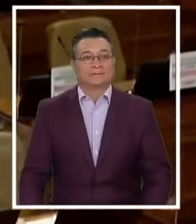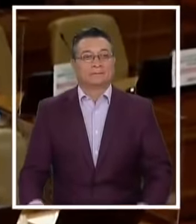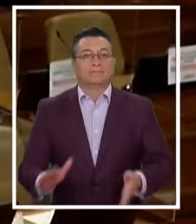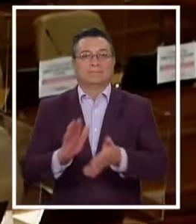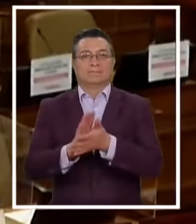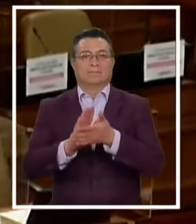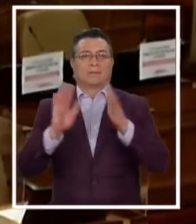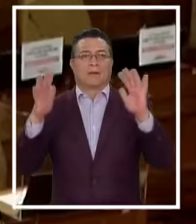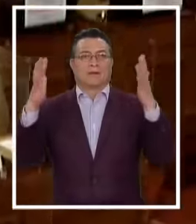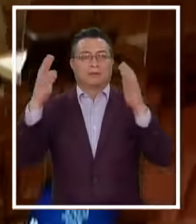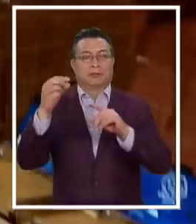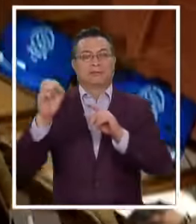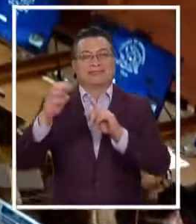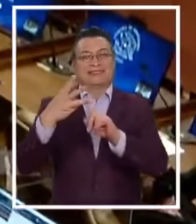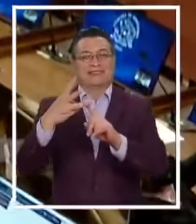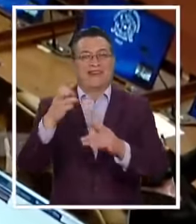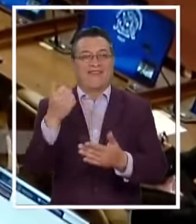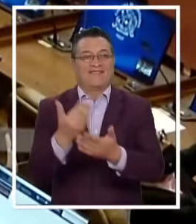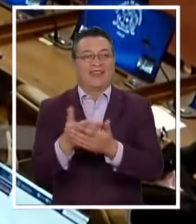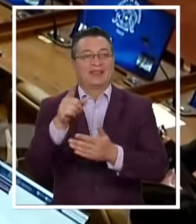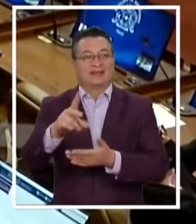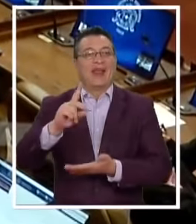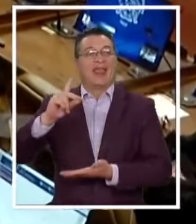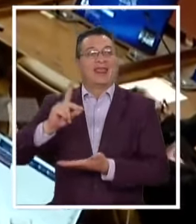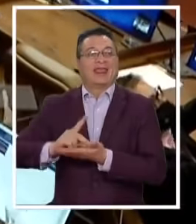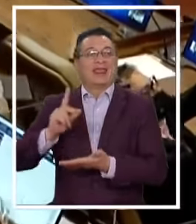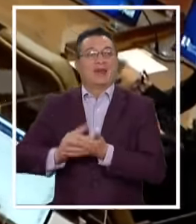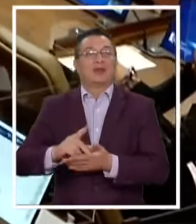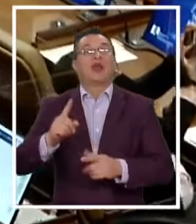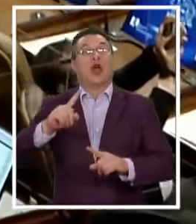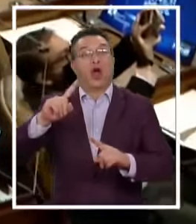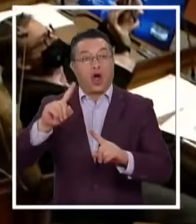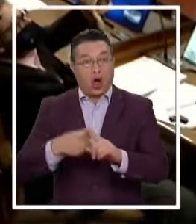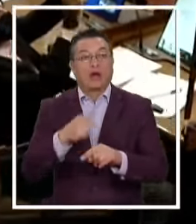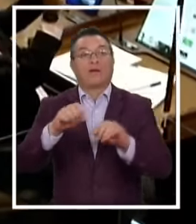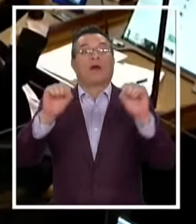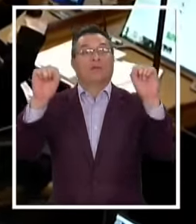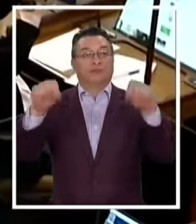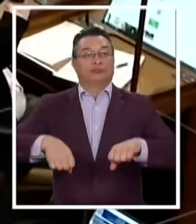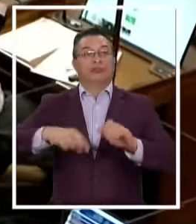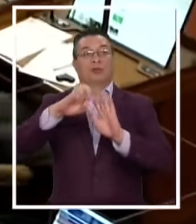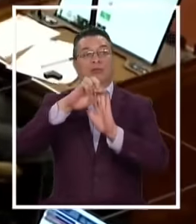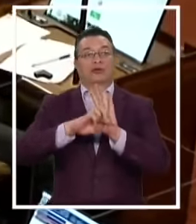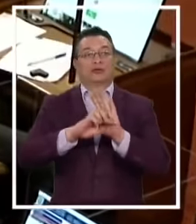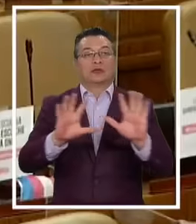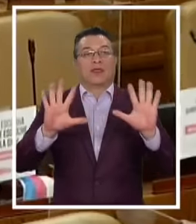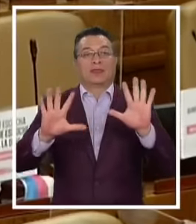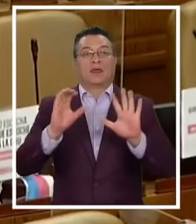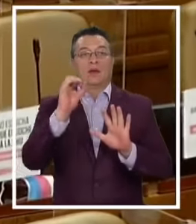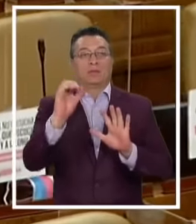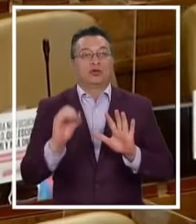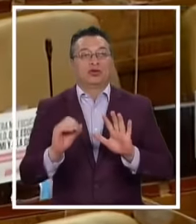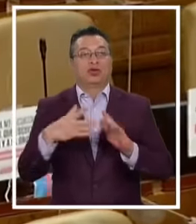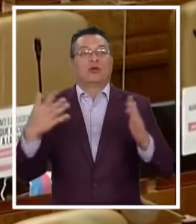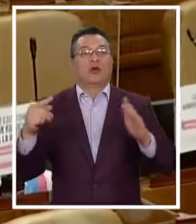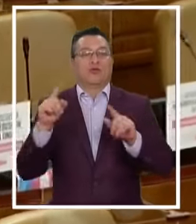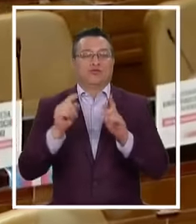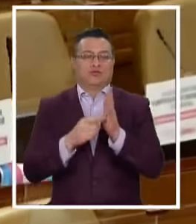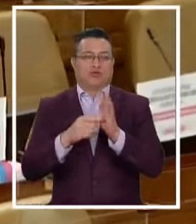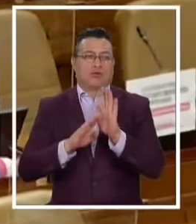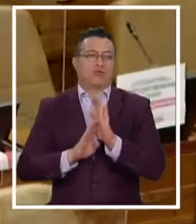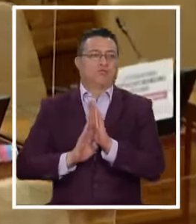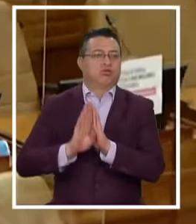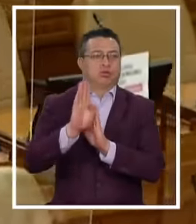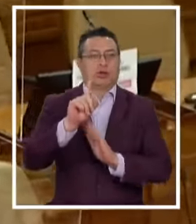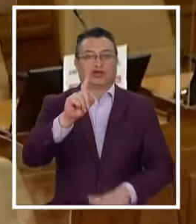Aplausos que por tercera vez se repiten en la Cámara de Diputados Nuevamente fue aprobado un proyecto de retiro del 10% con amplio respaldo